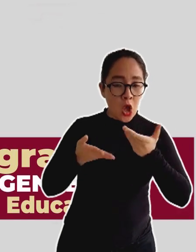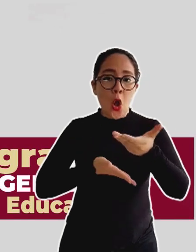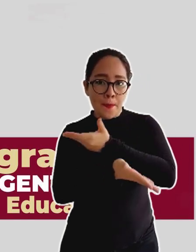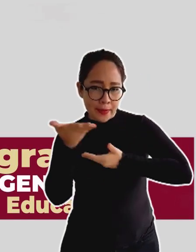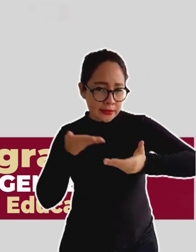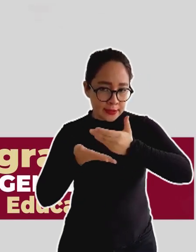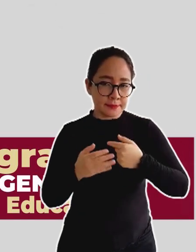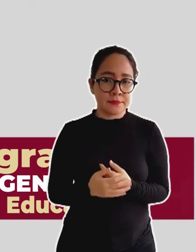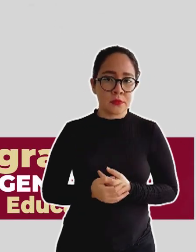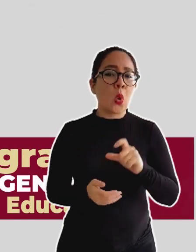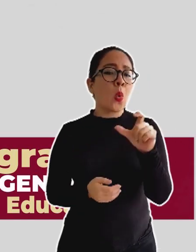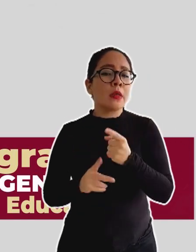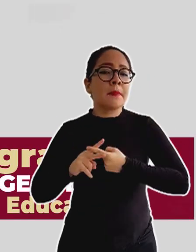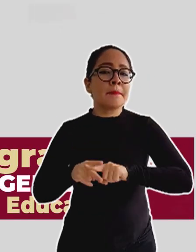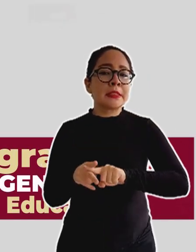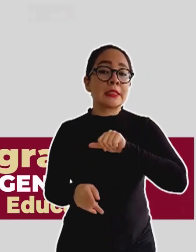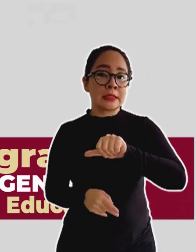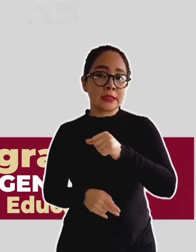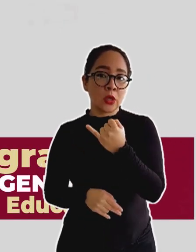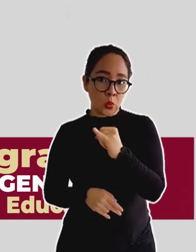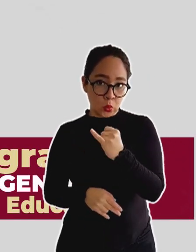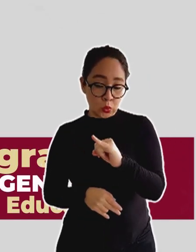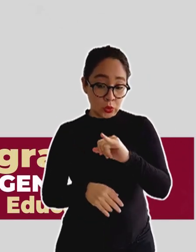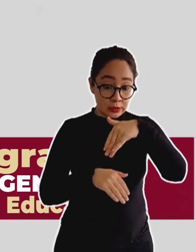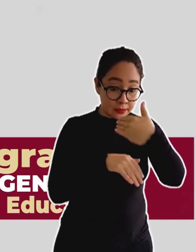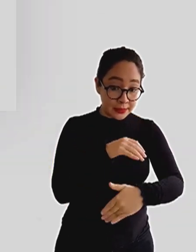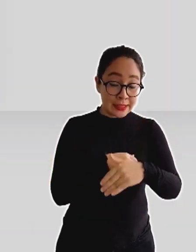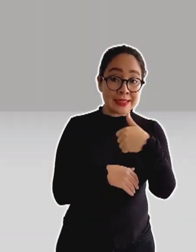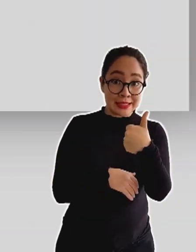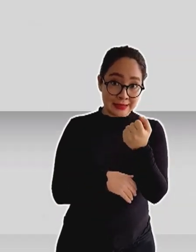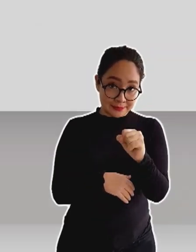Inicia el 16 de junio y concluye el 6 de septiembre.